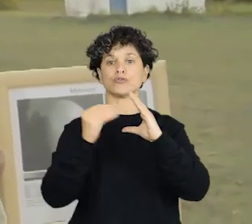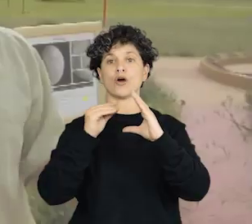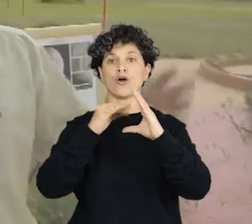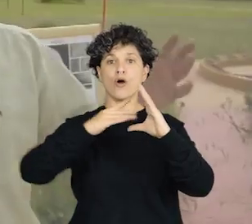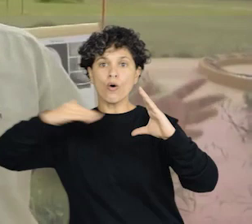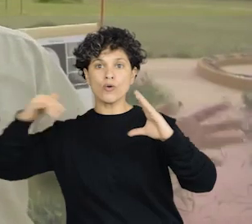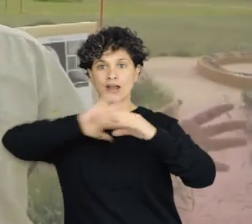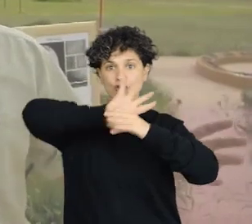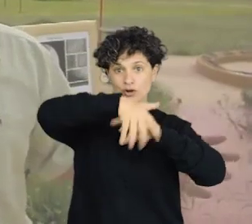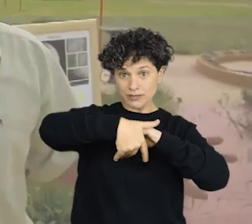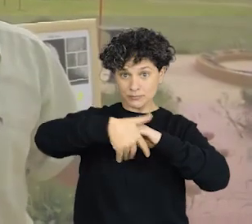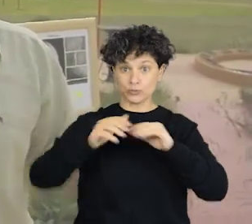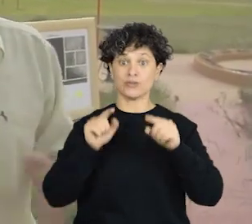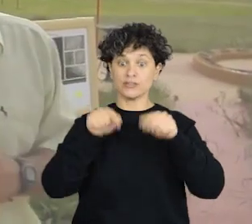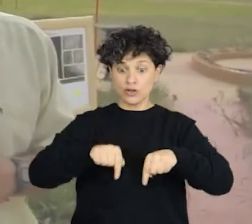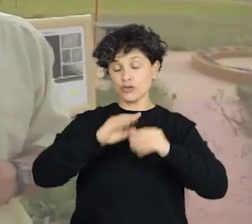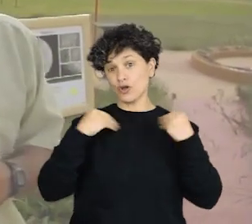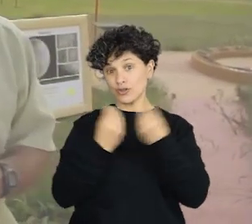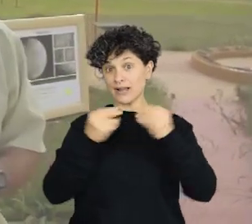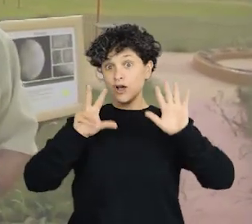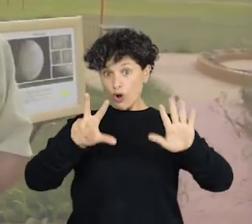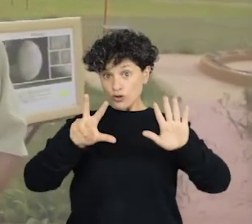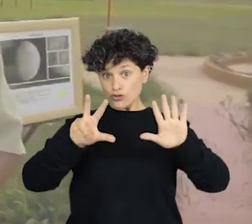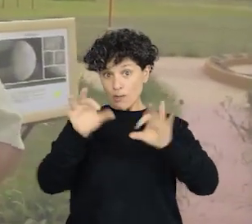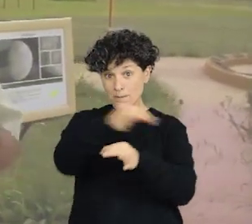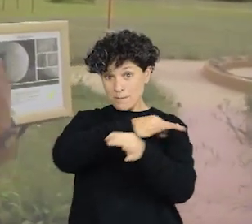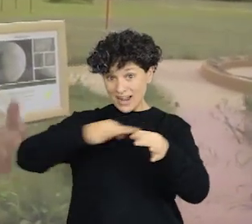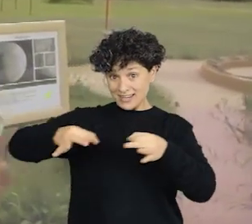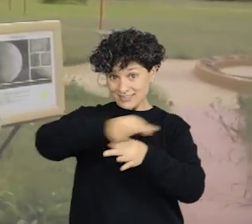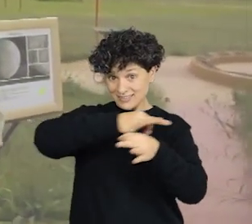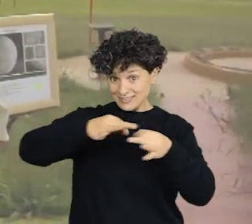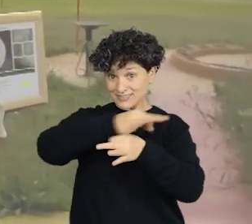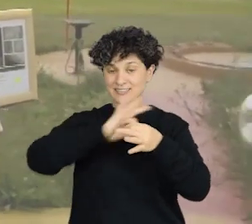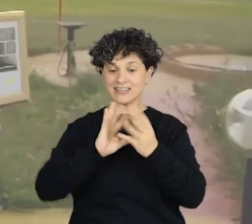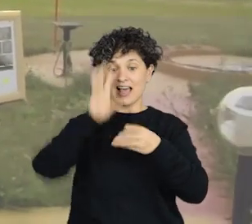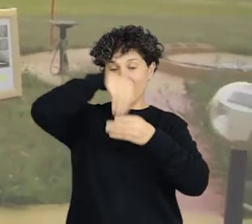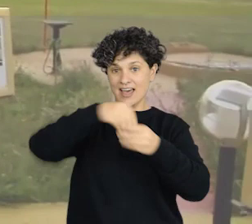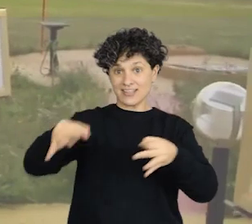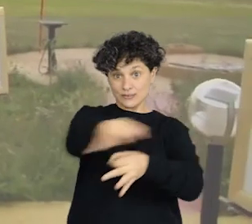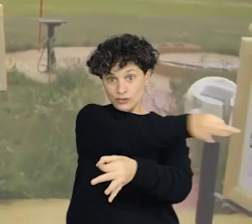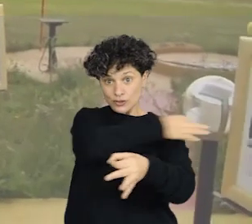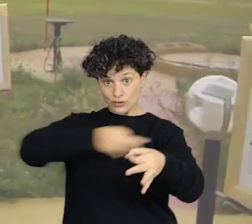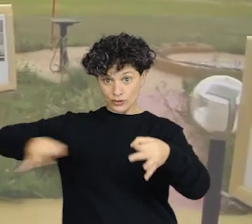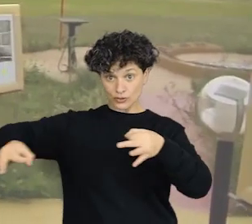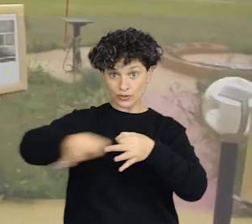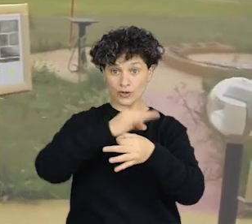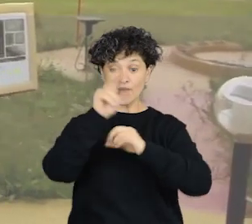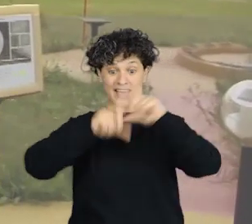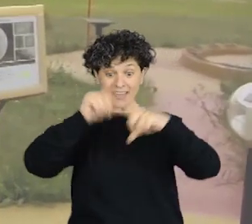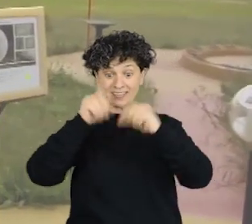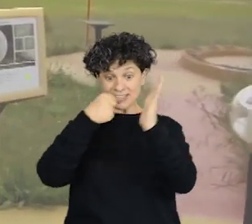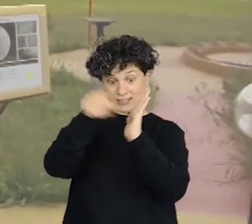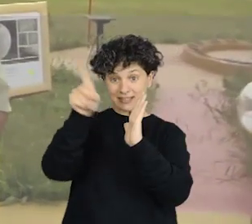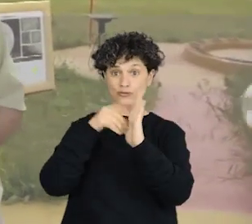solar. Una estrella central, el Sol, ocho planetas y una gran cantidad de cuerpos de menor tamaño. Por ejemplo, el que